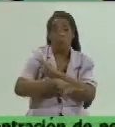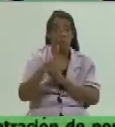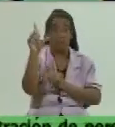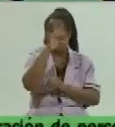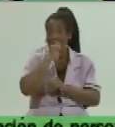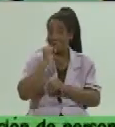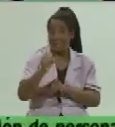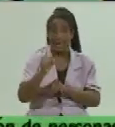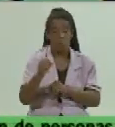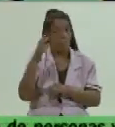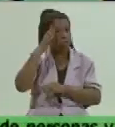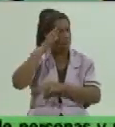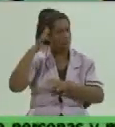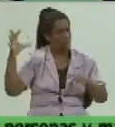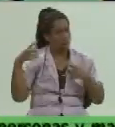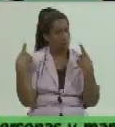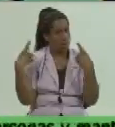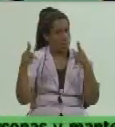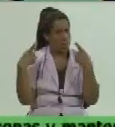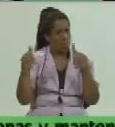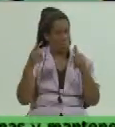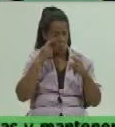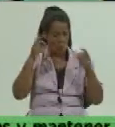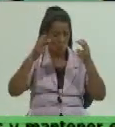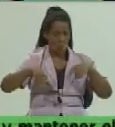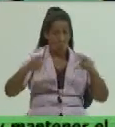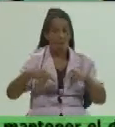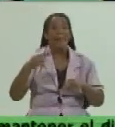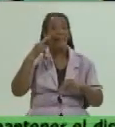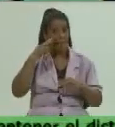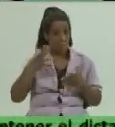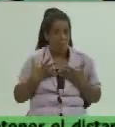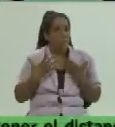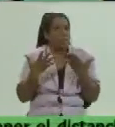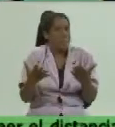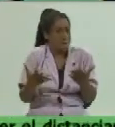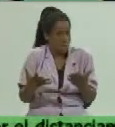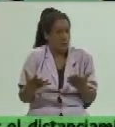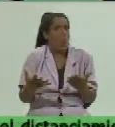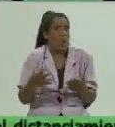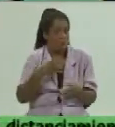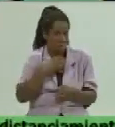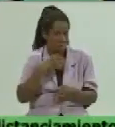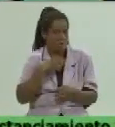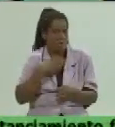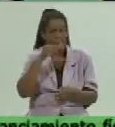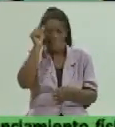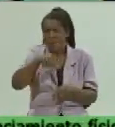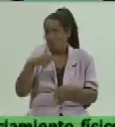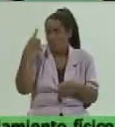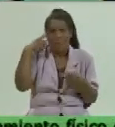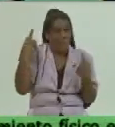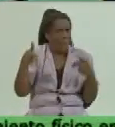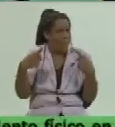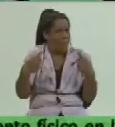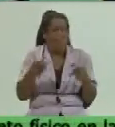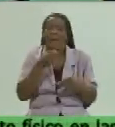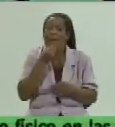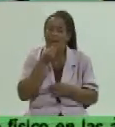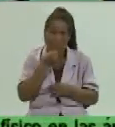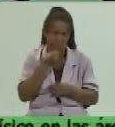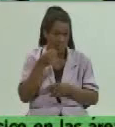nuestro científico, que creo que en primer lugar el reconocimiento que tenemos talento y conocimiento en la provincia, que es capaz también de